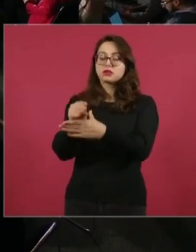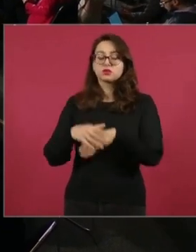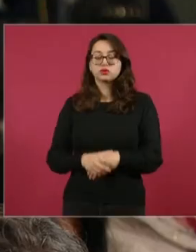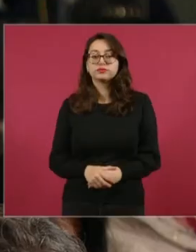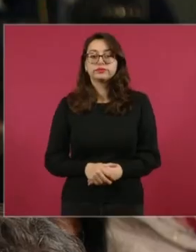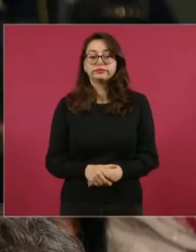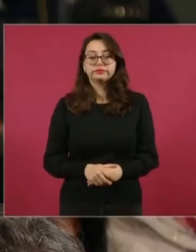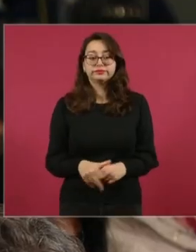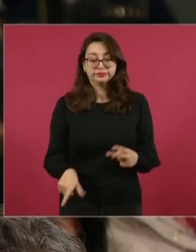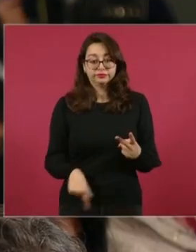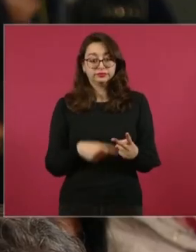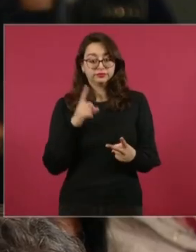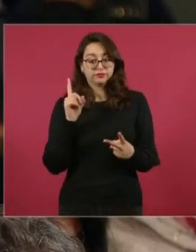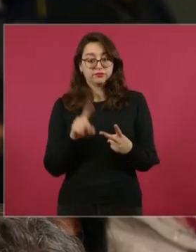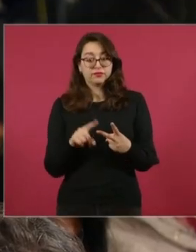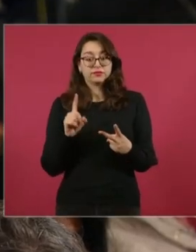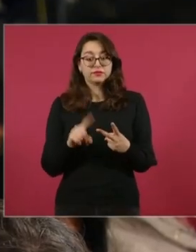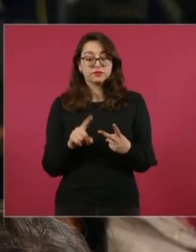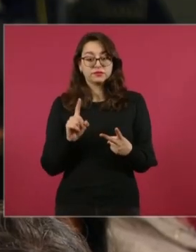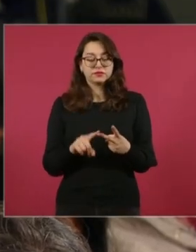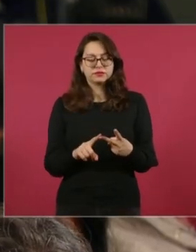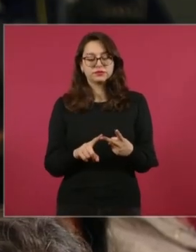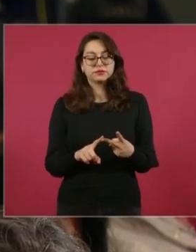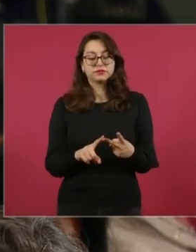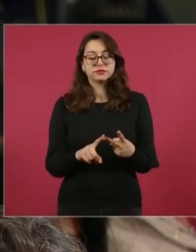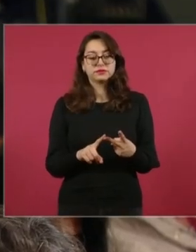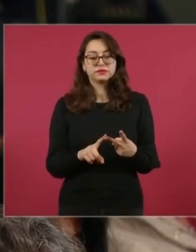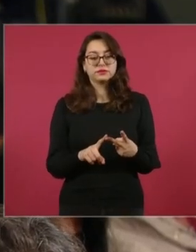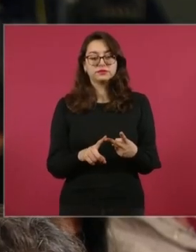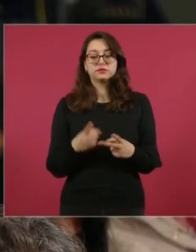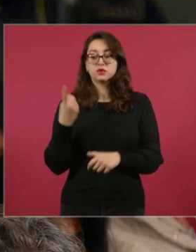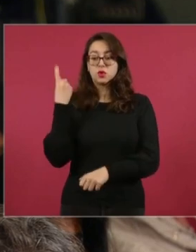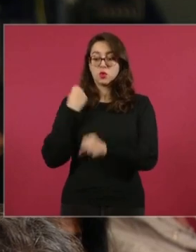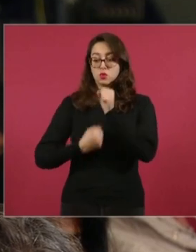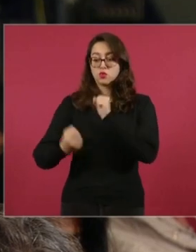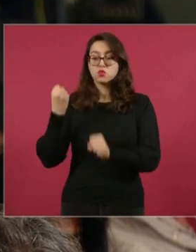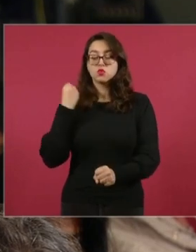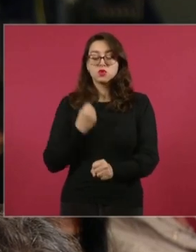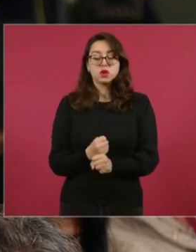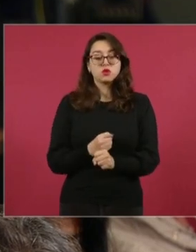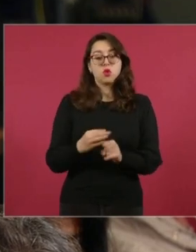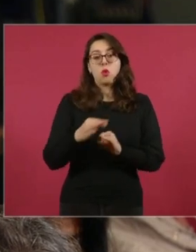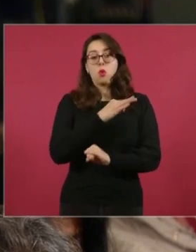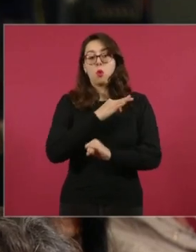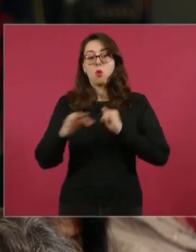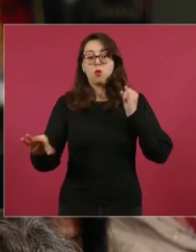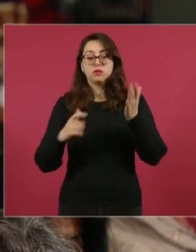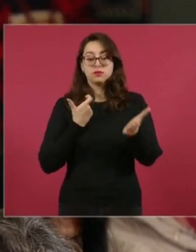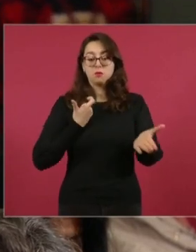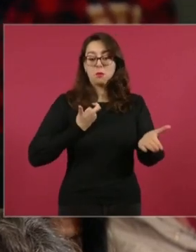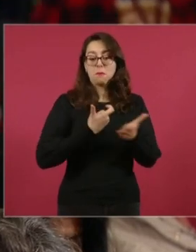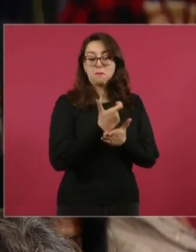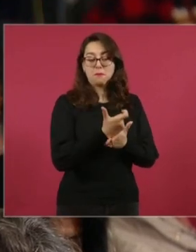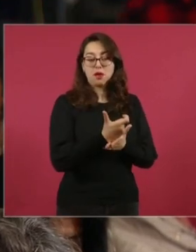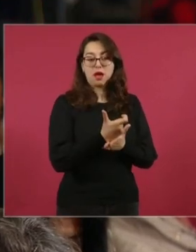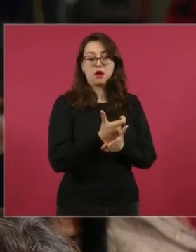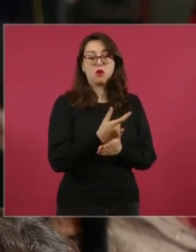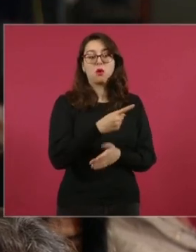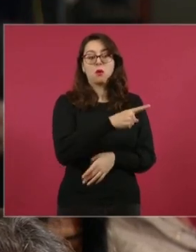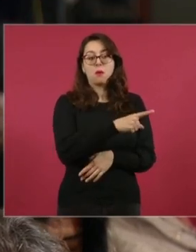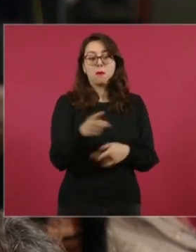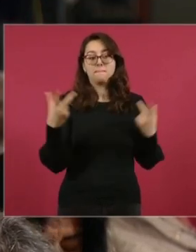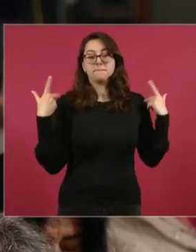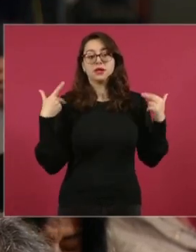Segundo punto es el pago del finiquito que se les debió pagar el año pasado. No se les pagó ninguno en el 2023 de los maestros que se